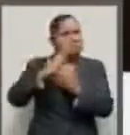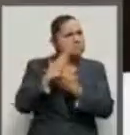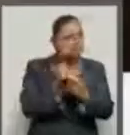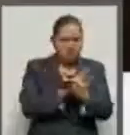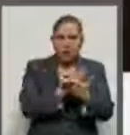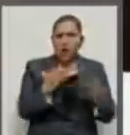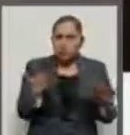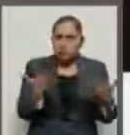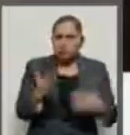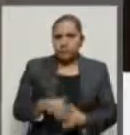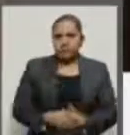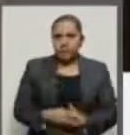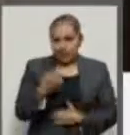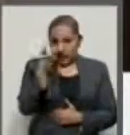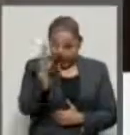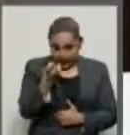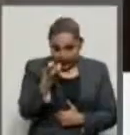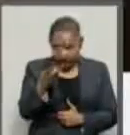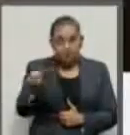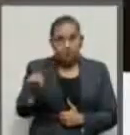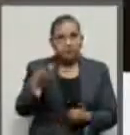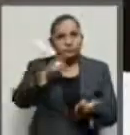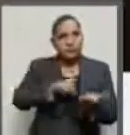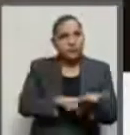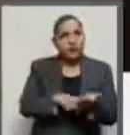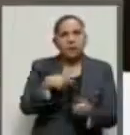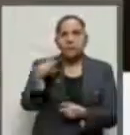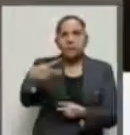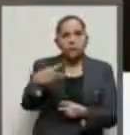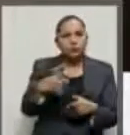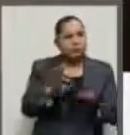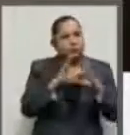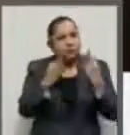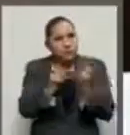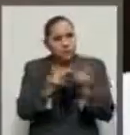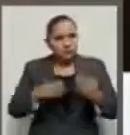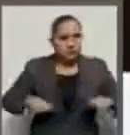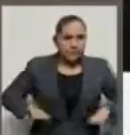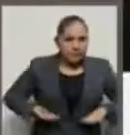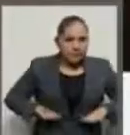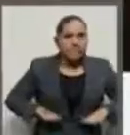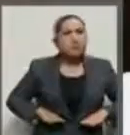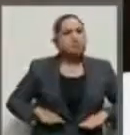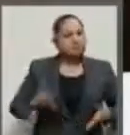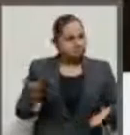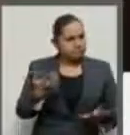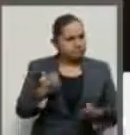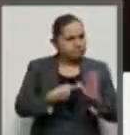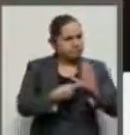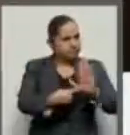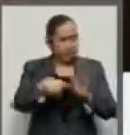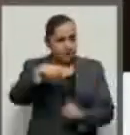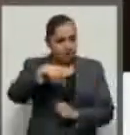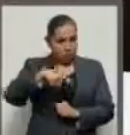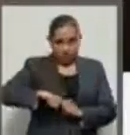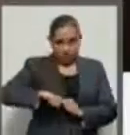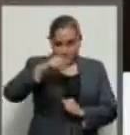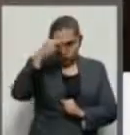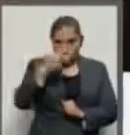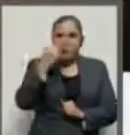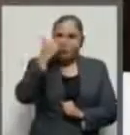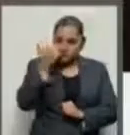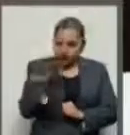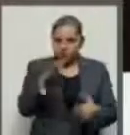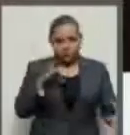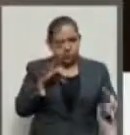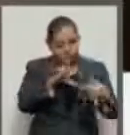gobierno está comprometido con la utilización de energías limpias. Además, se propone